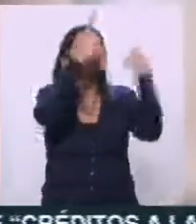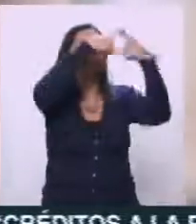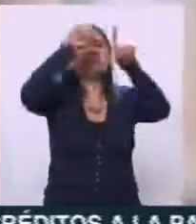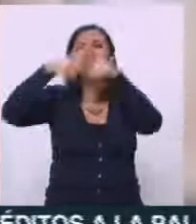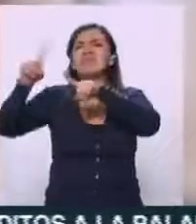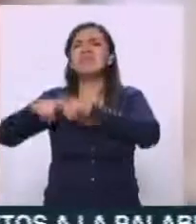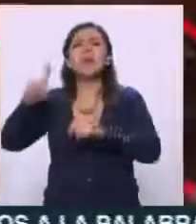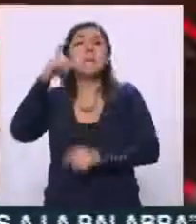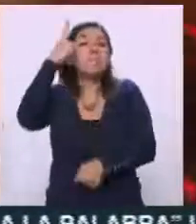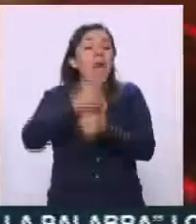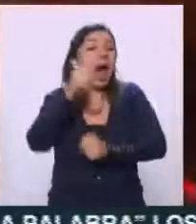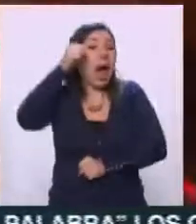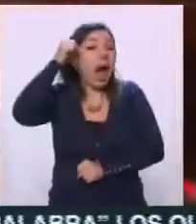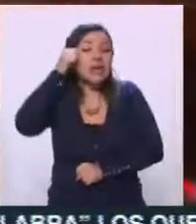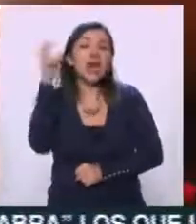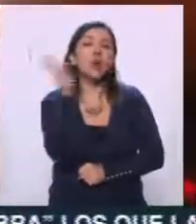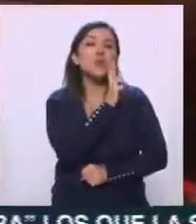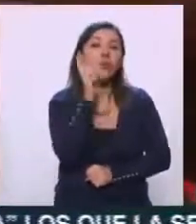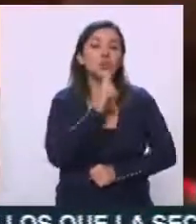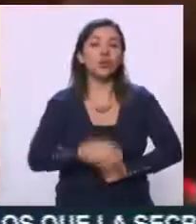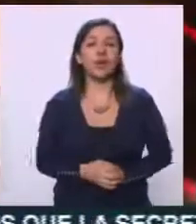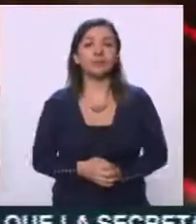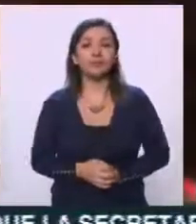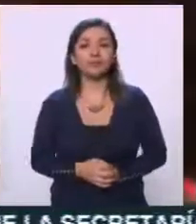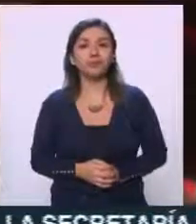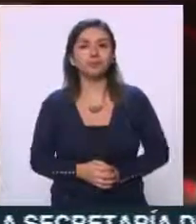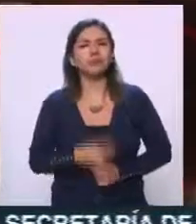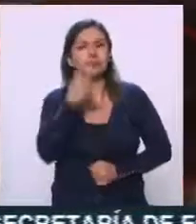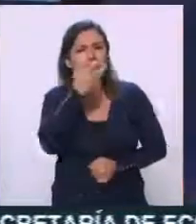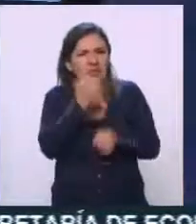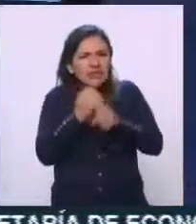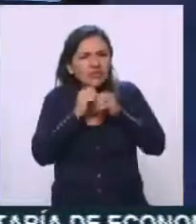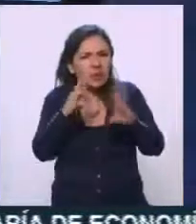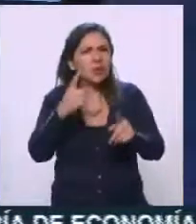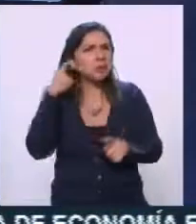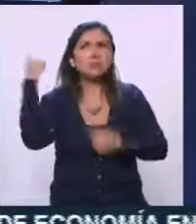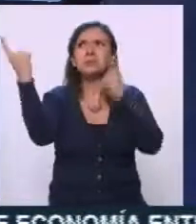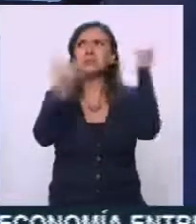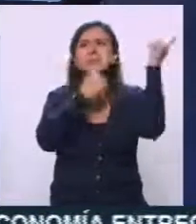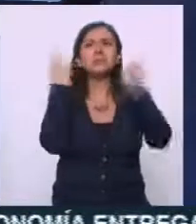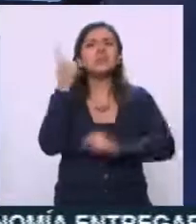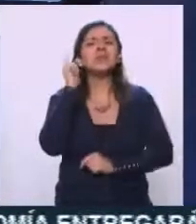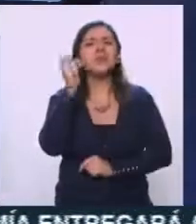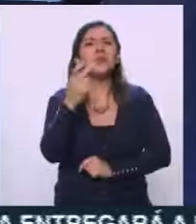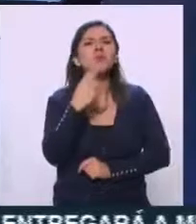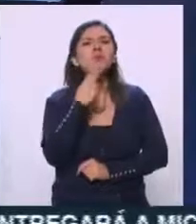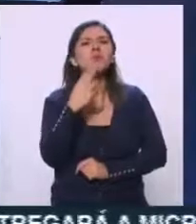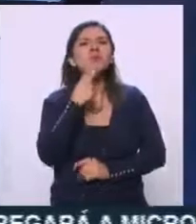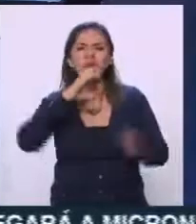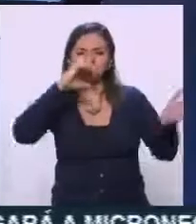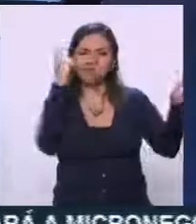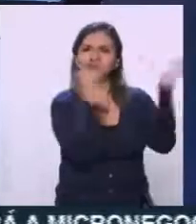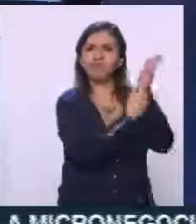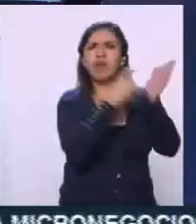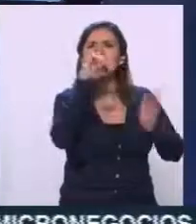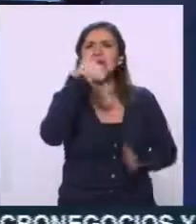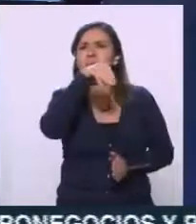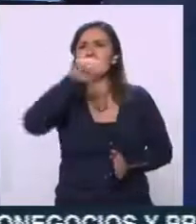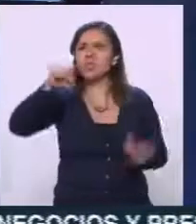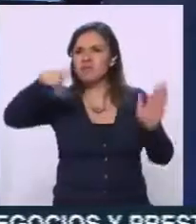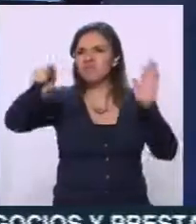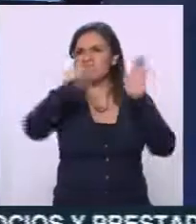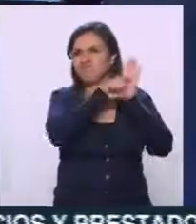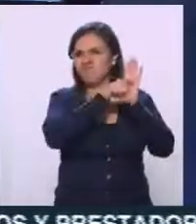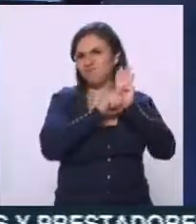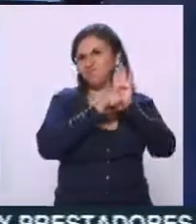de Asia y Rusia. Alberto, y esta información que circuló, que utilizaron el logo del Instituto Mexicano